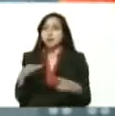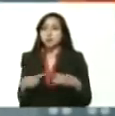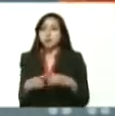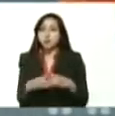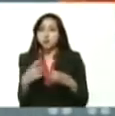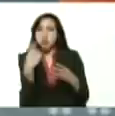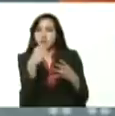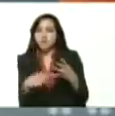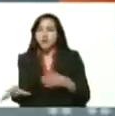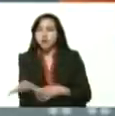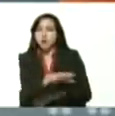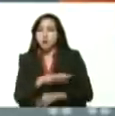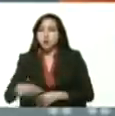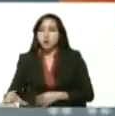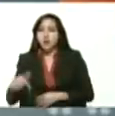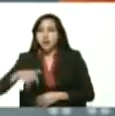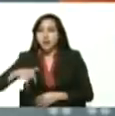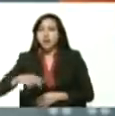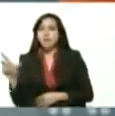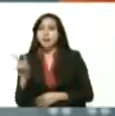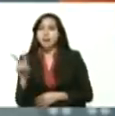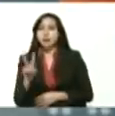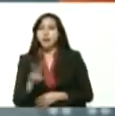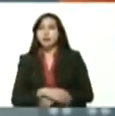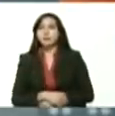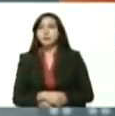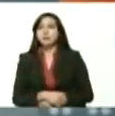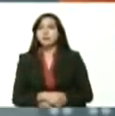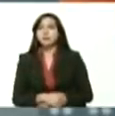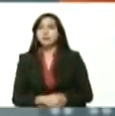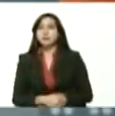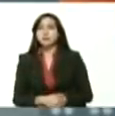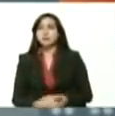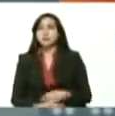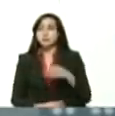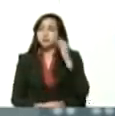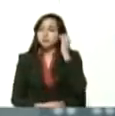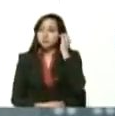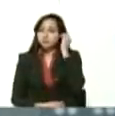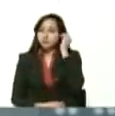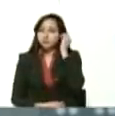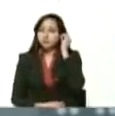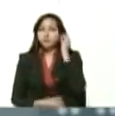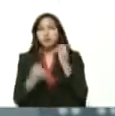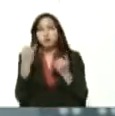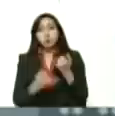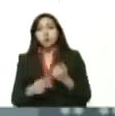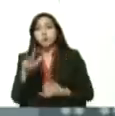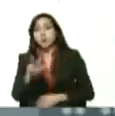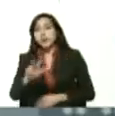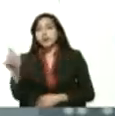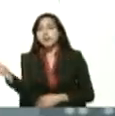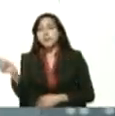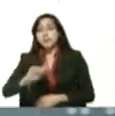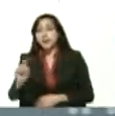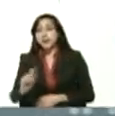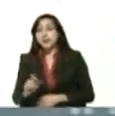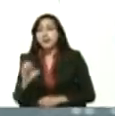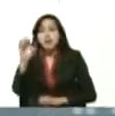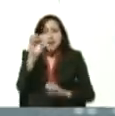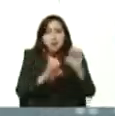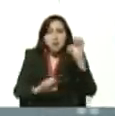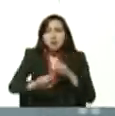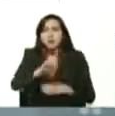diversos estados de nuestro país. Es efectivamente que durante estos últimos tres meses se han evaluado